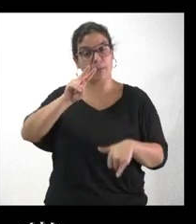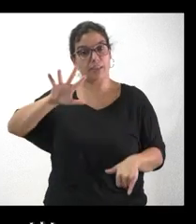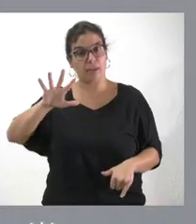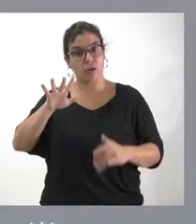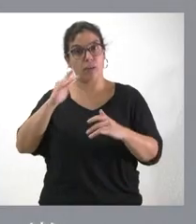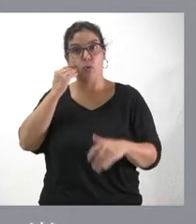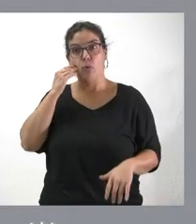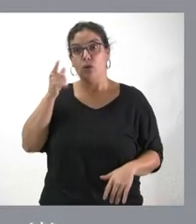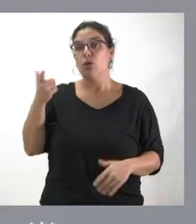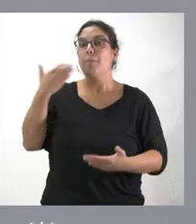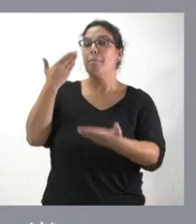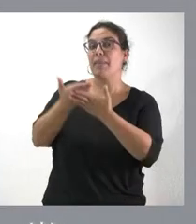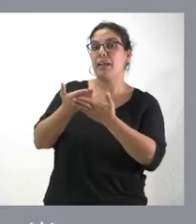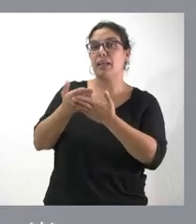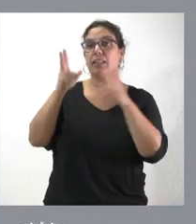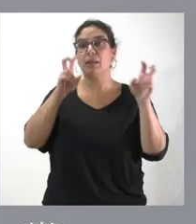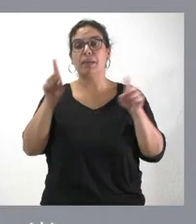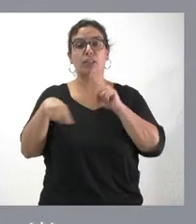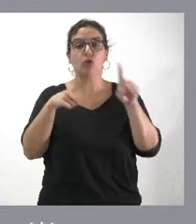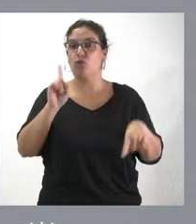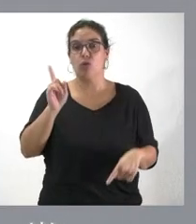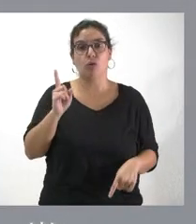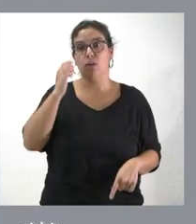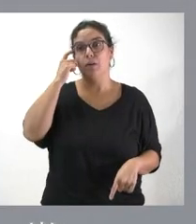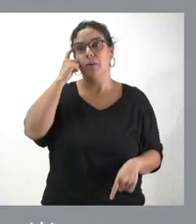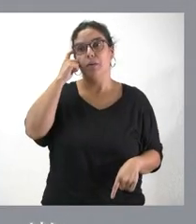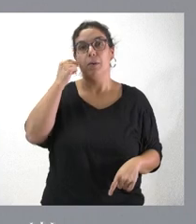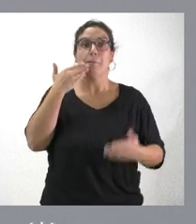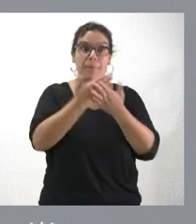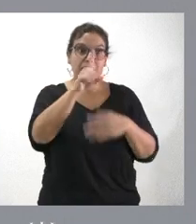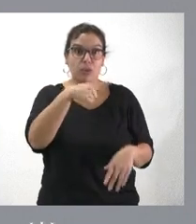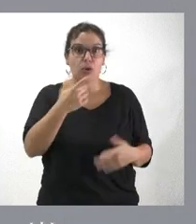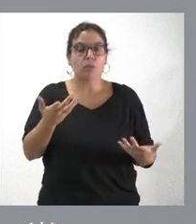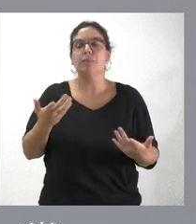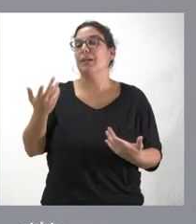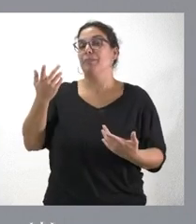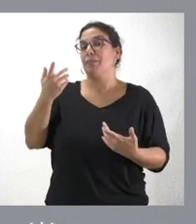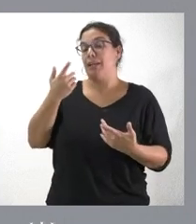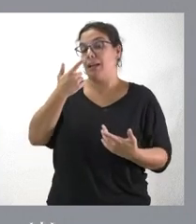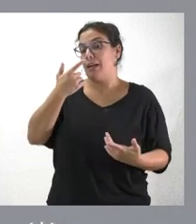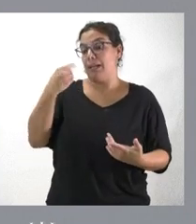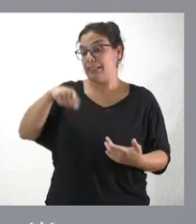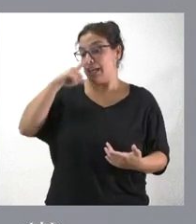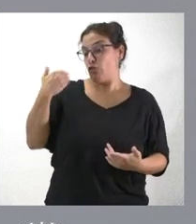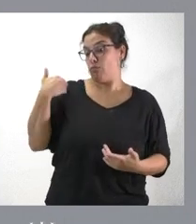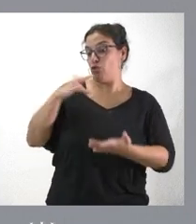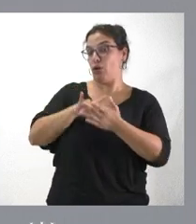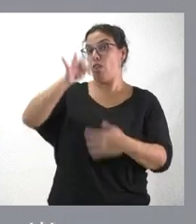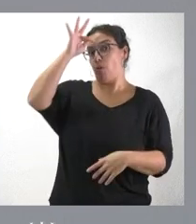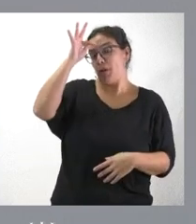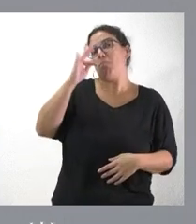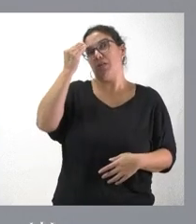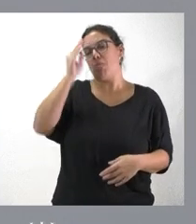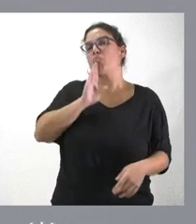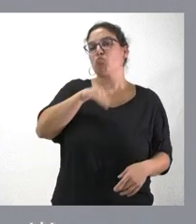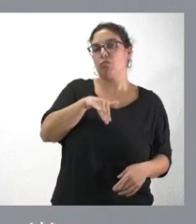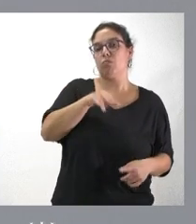Esto no es cuestión de pedir. El año pasado coincidió que era domingo y pareció más oportuno que sobre buscar un